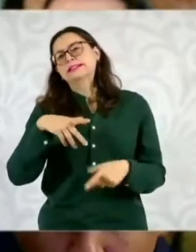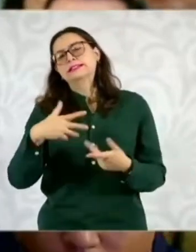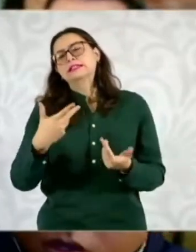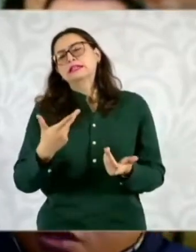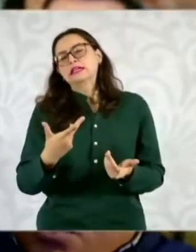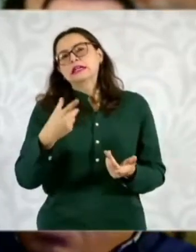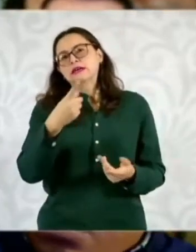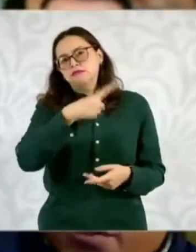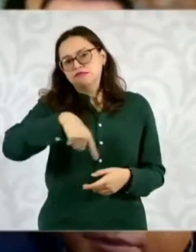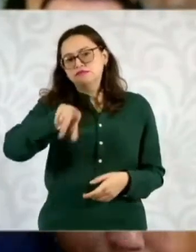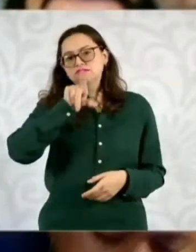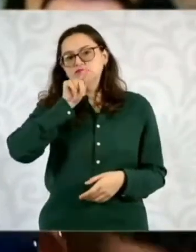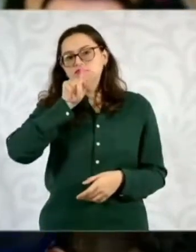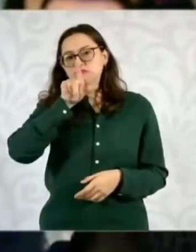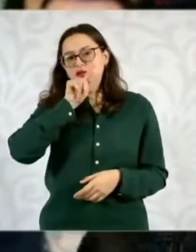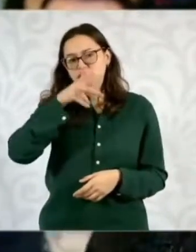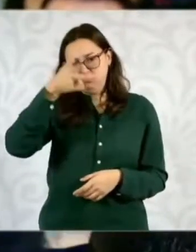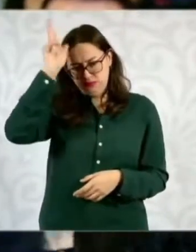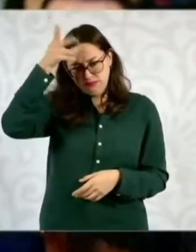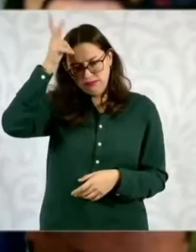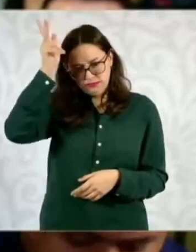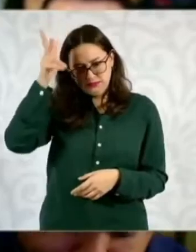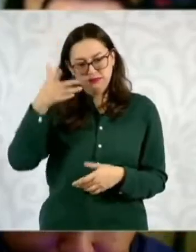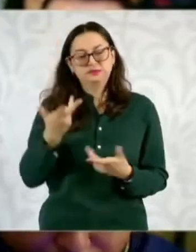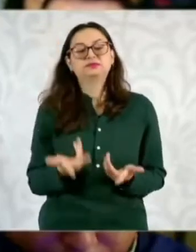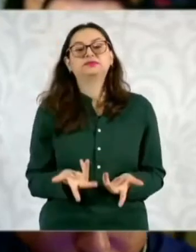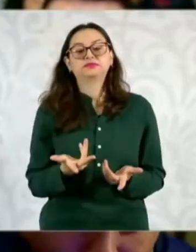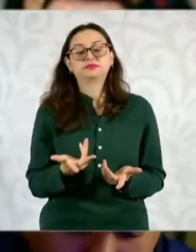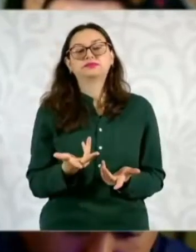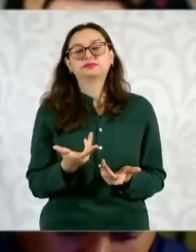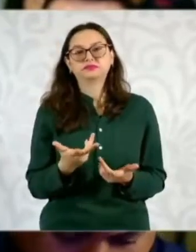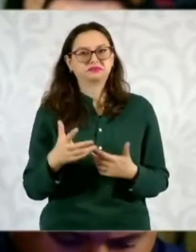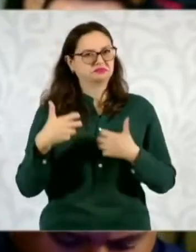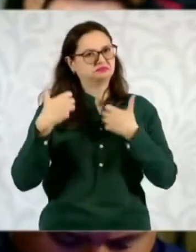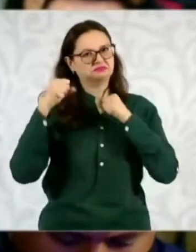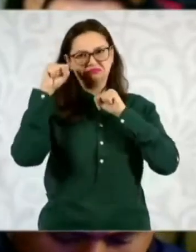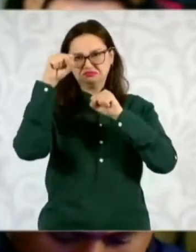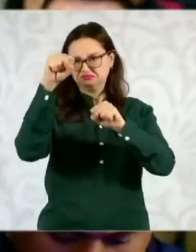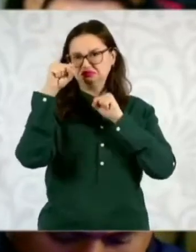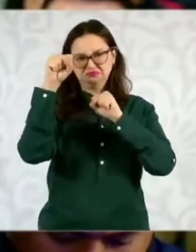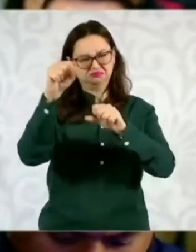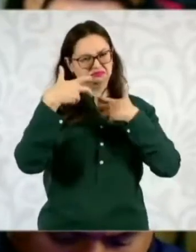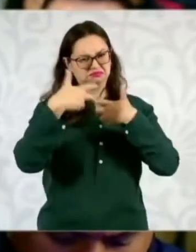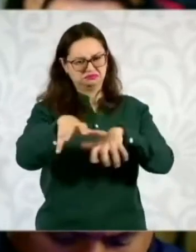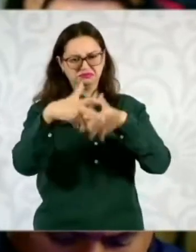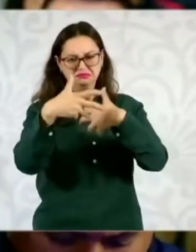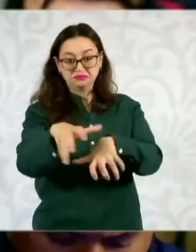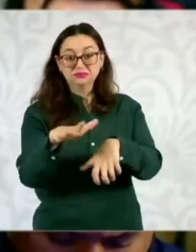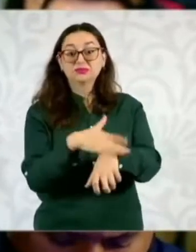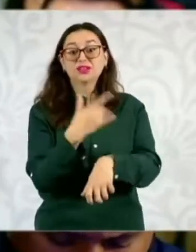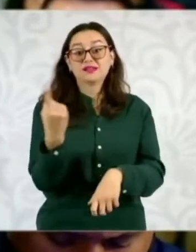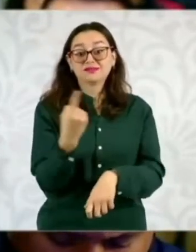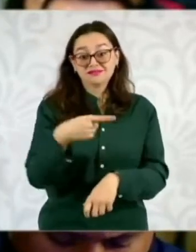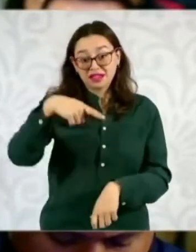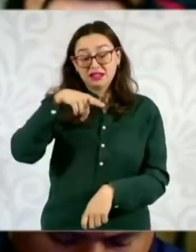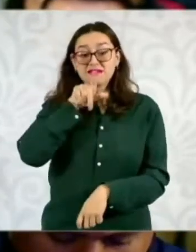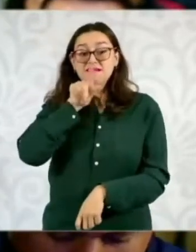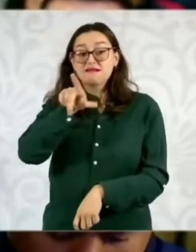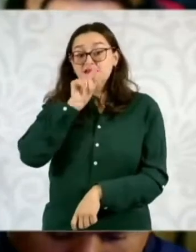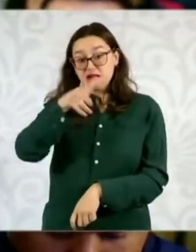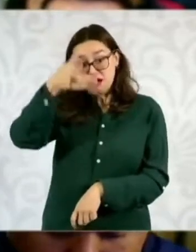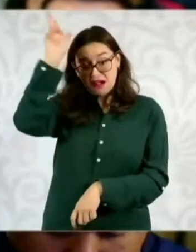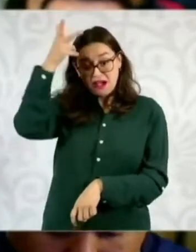marchando en contra de una nueva legislación de bienestar animal que se aprobó allá en Sonora que prohíbe las peleas de gallos.